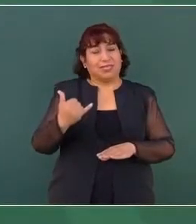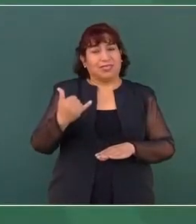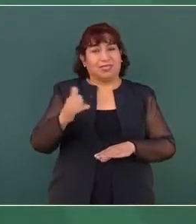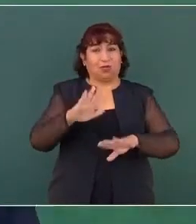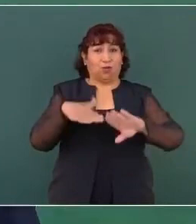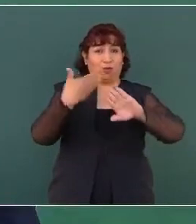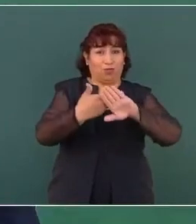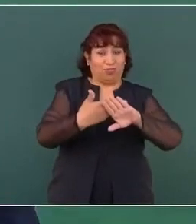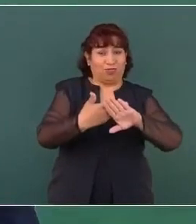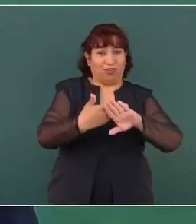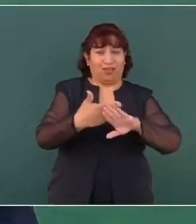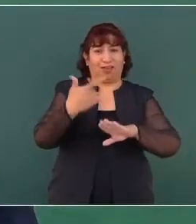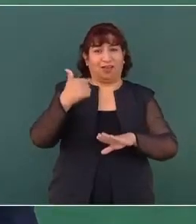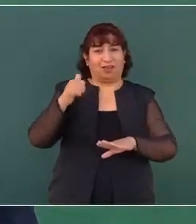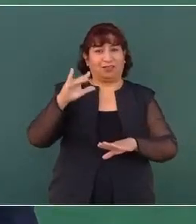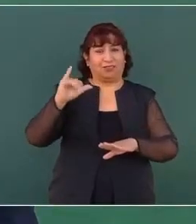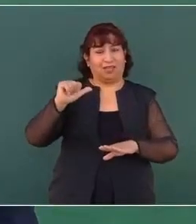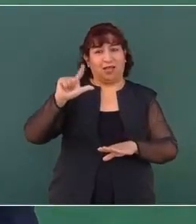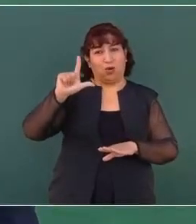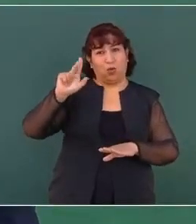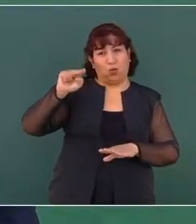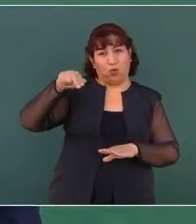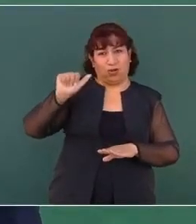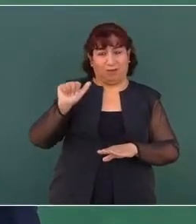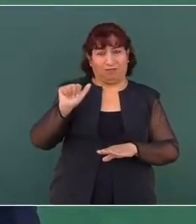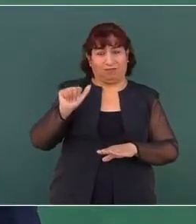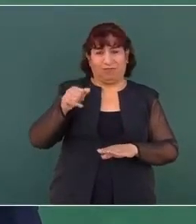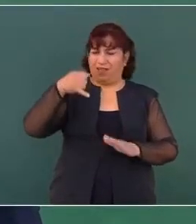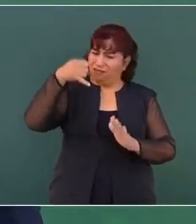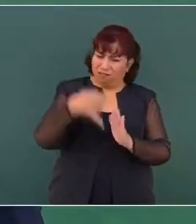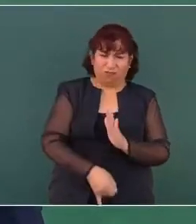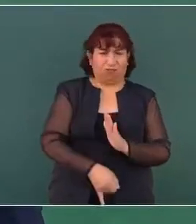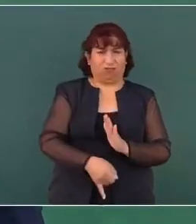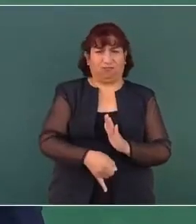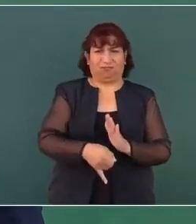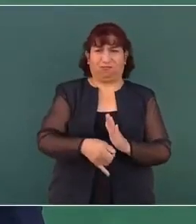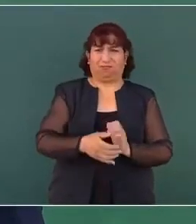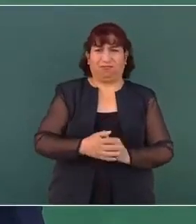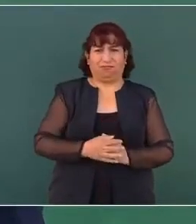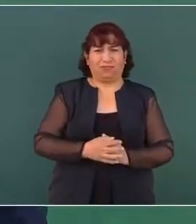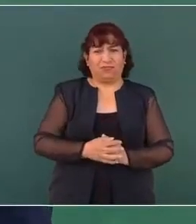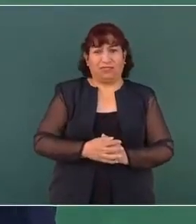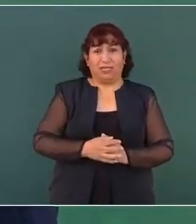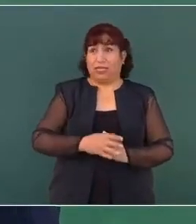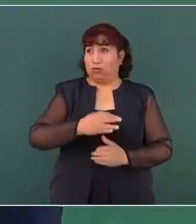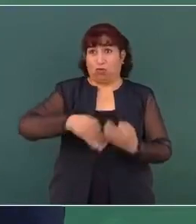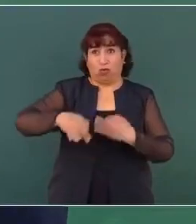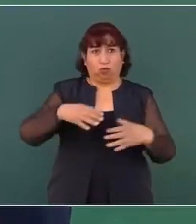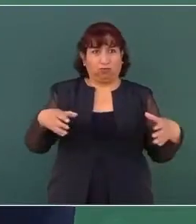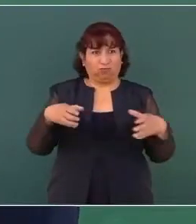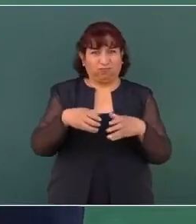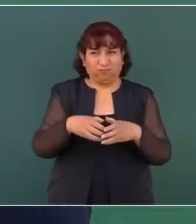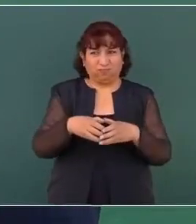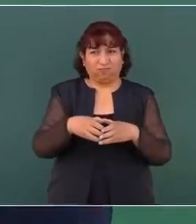García Luna, a fondo, entre todos,